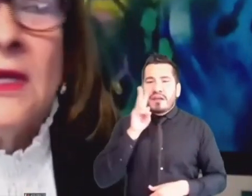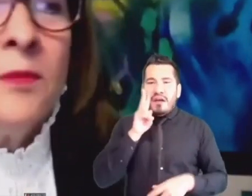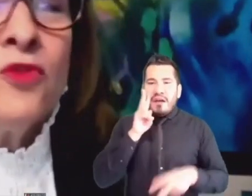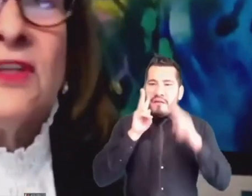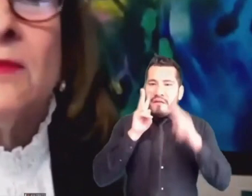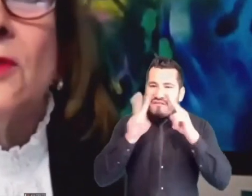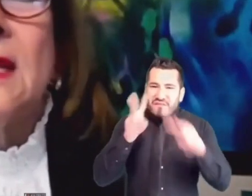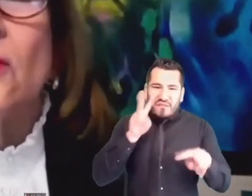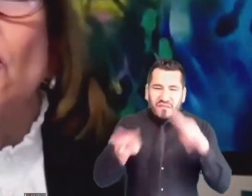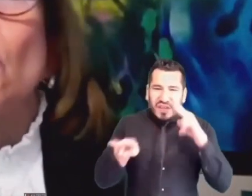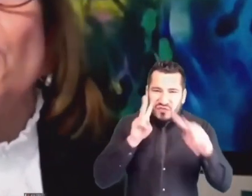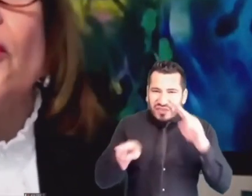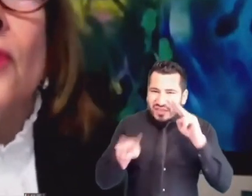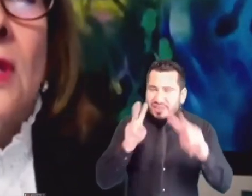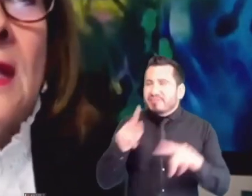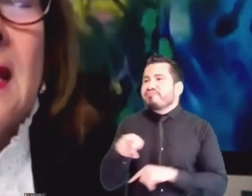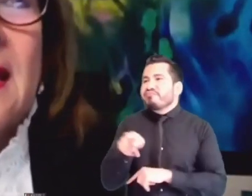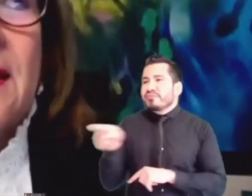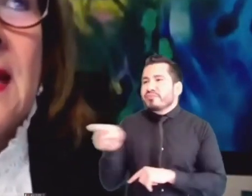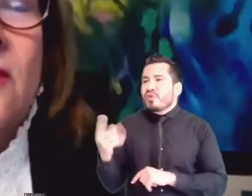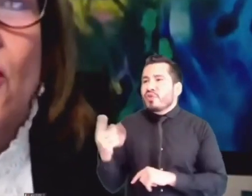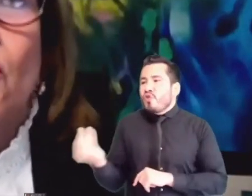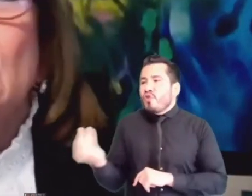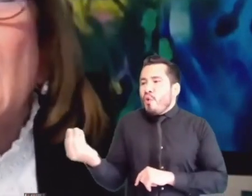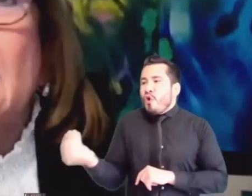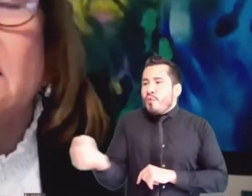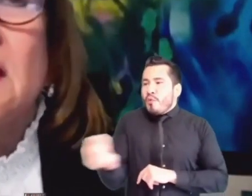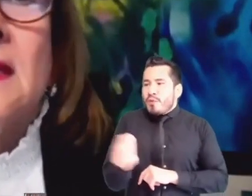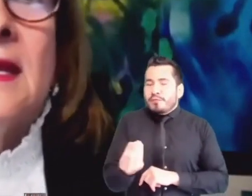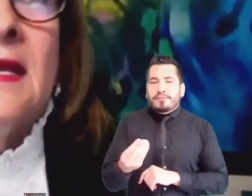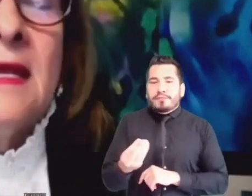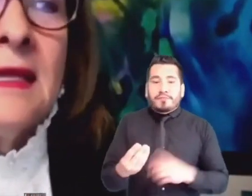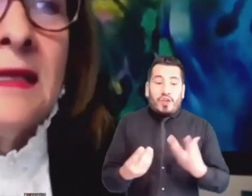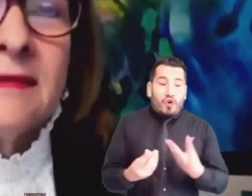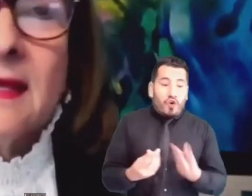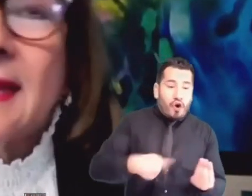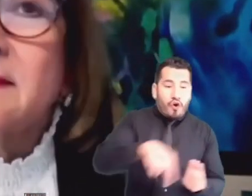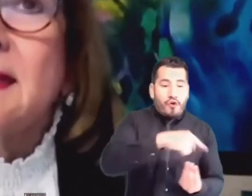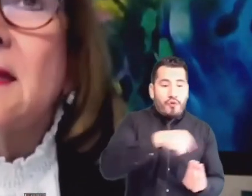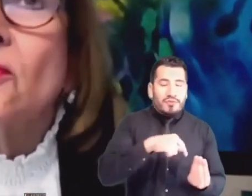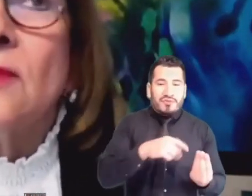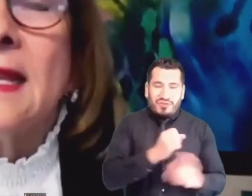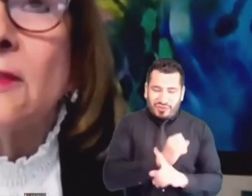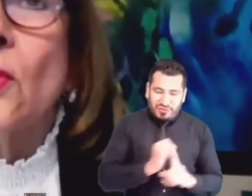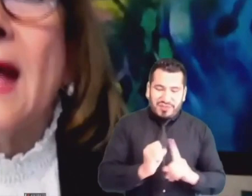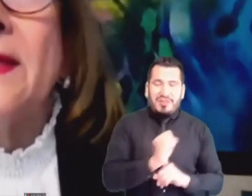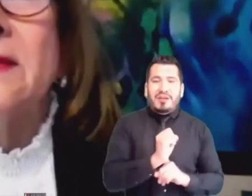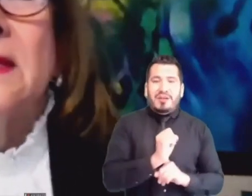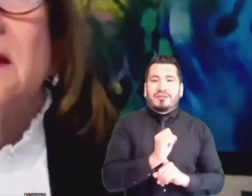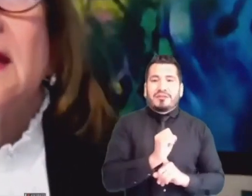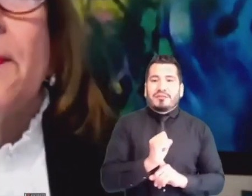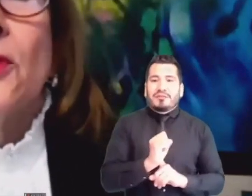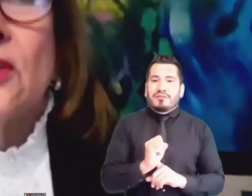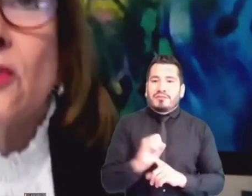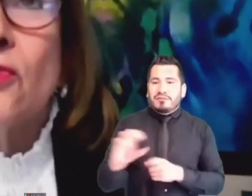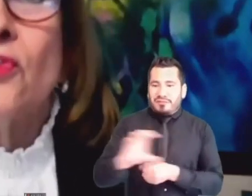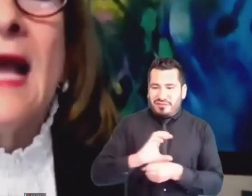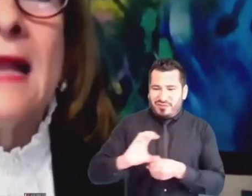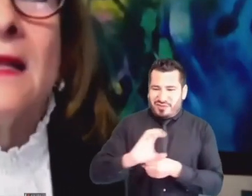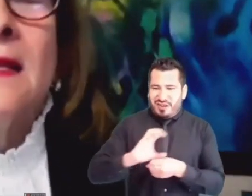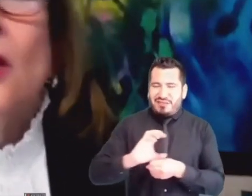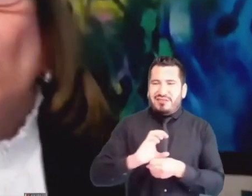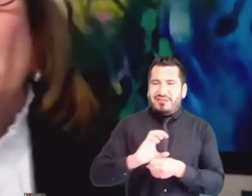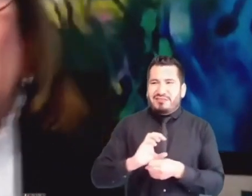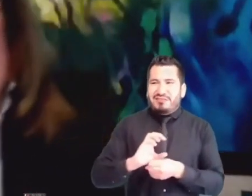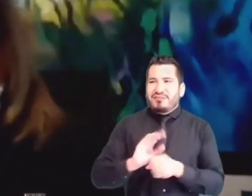los grupos sociales que nacen en las ciudades de protección social,